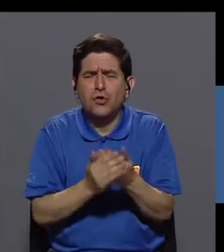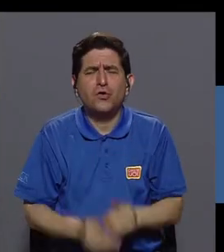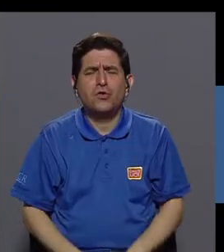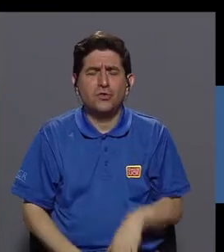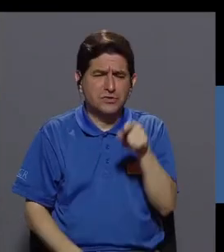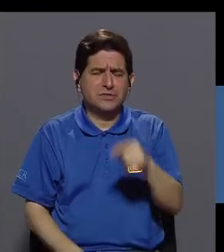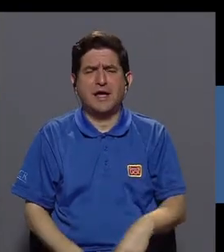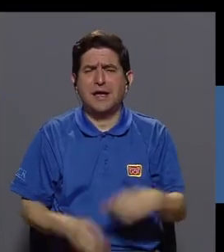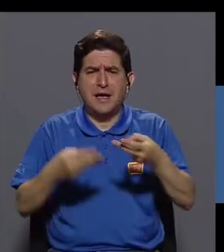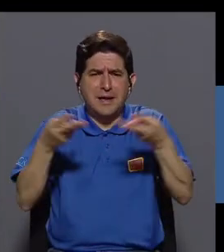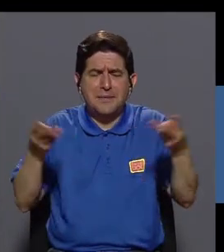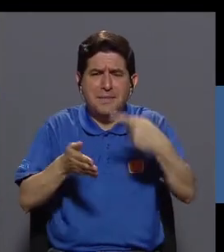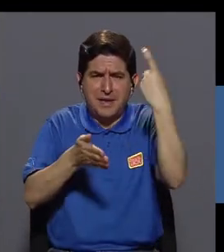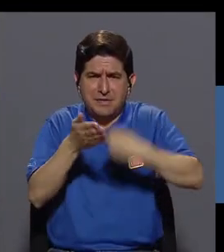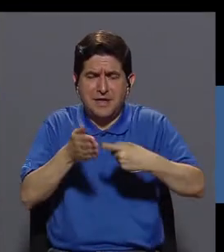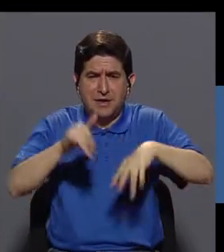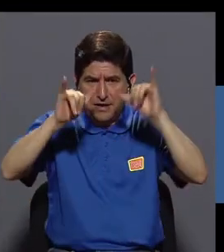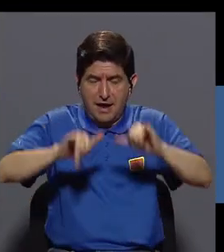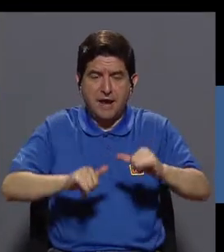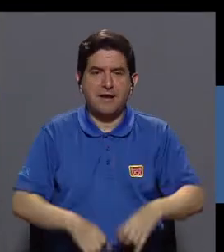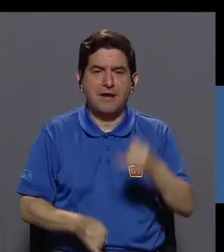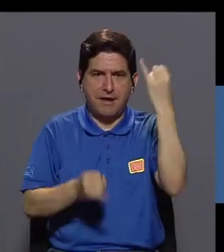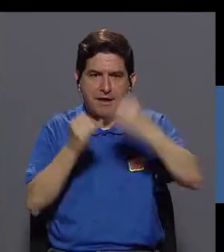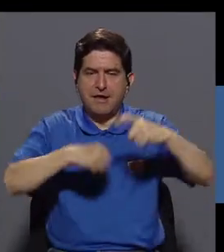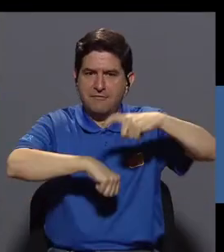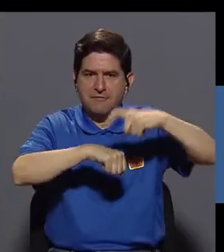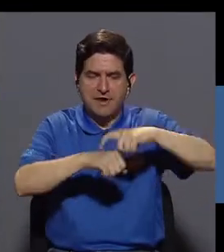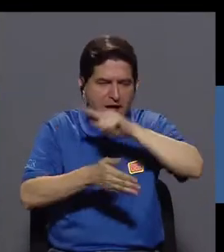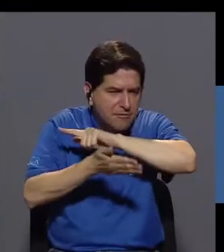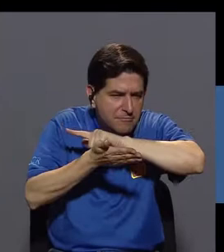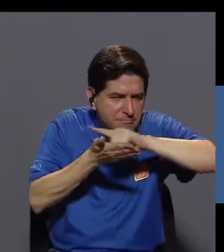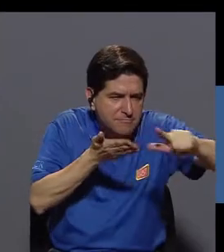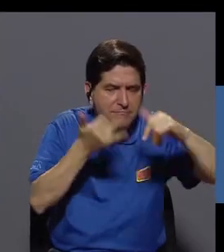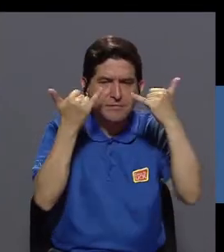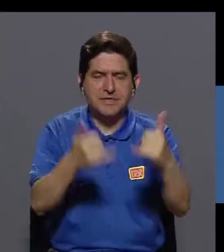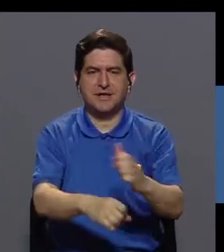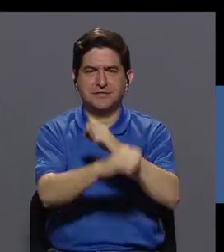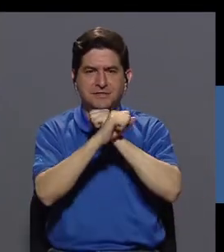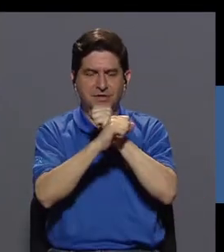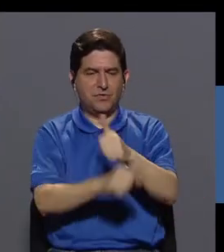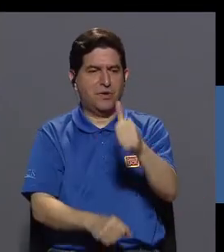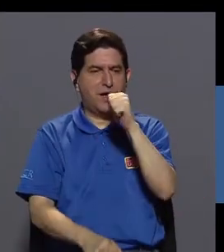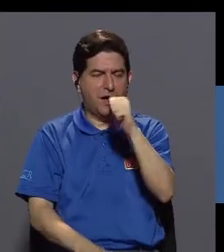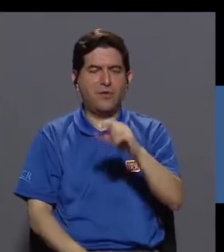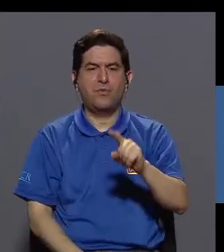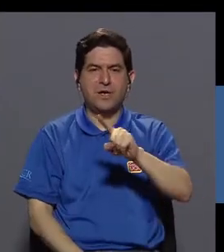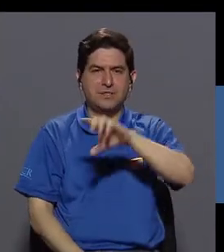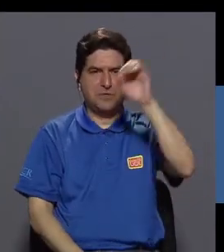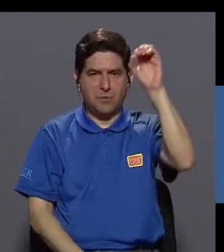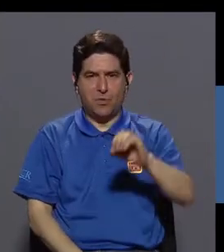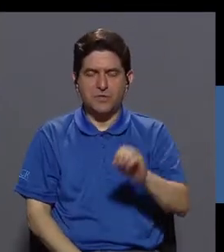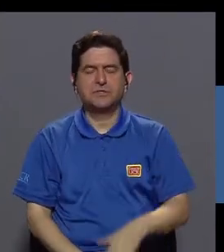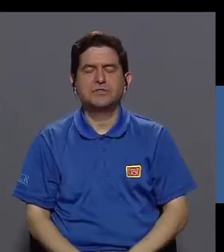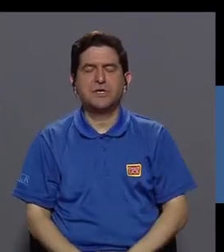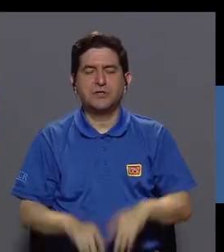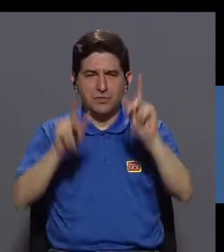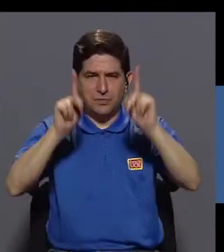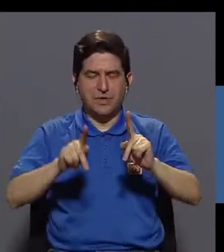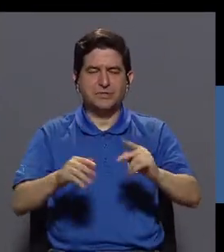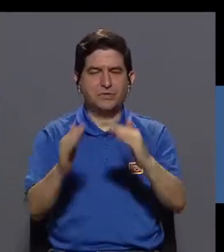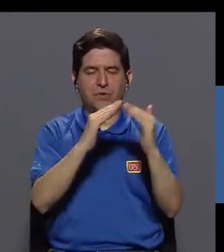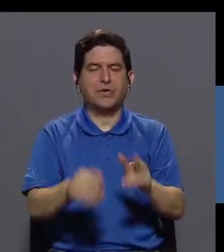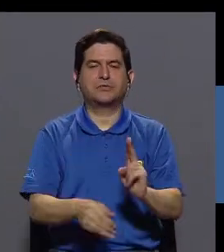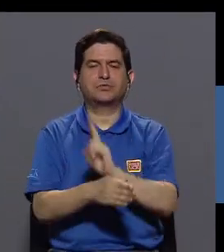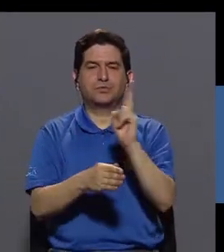quedado. Y la etapa final, que es la desinfección, en donde ya garantizamos el agua 100% potable para el abastecimiento de la comunidad. La